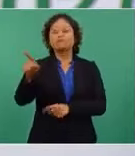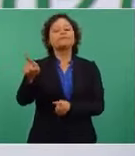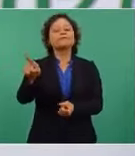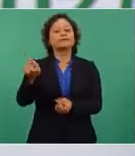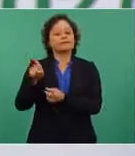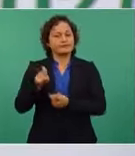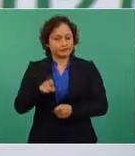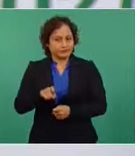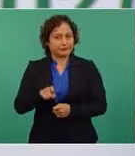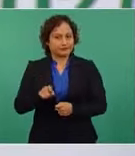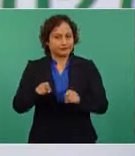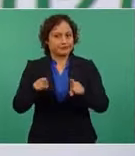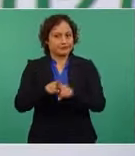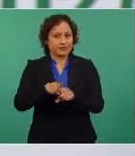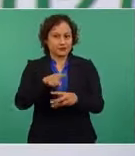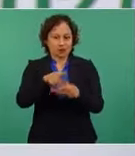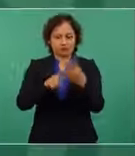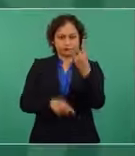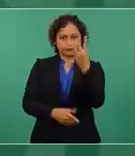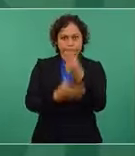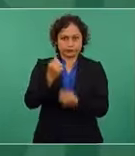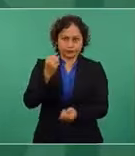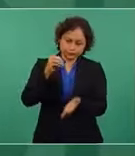Así se apuntó como propuesta.